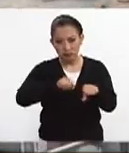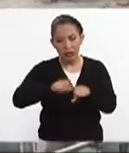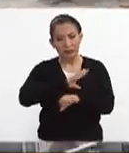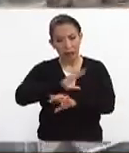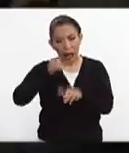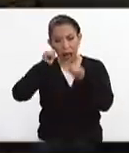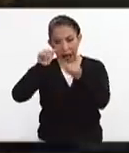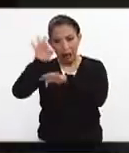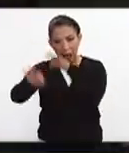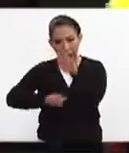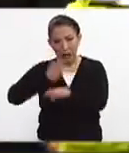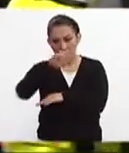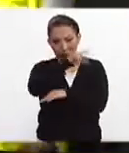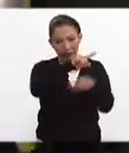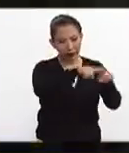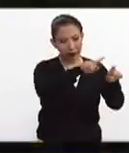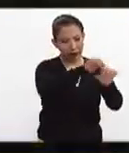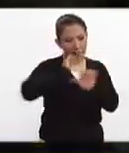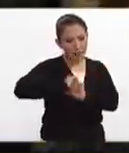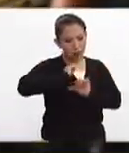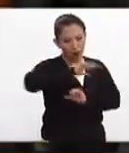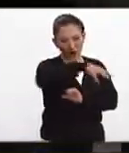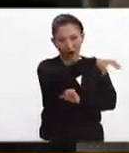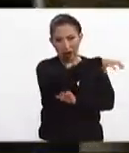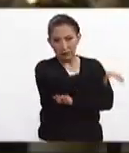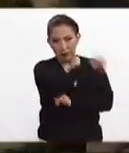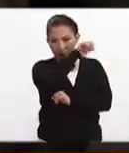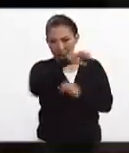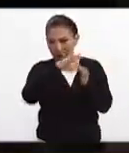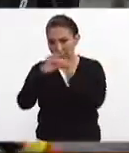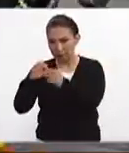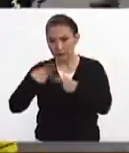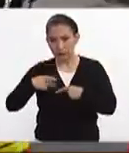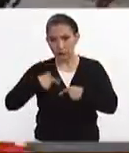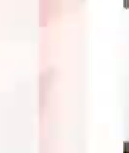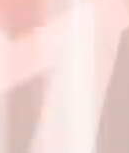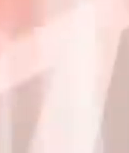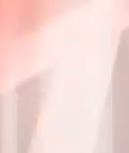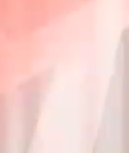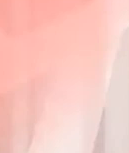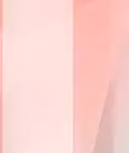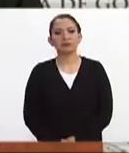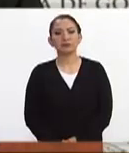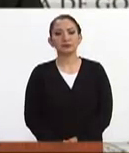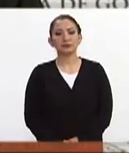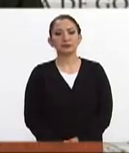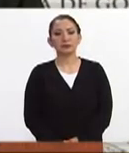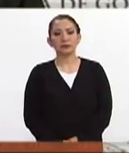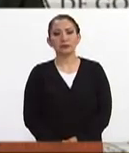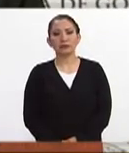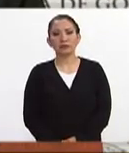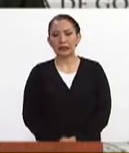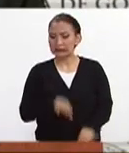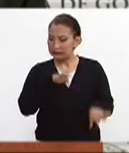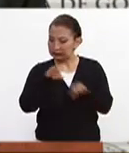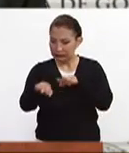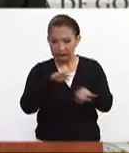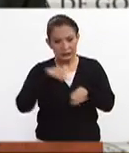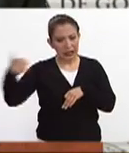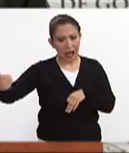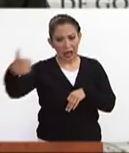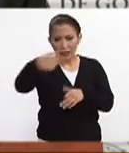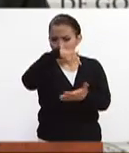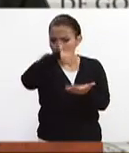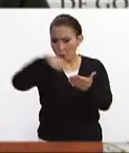están siendo atendidos por las distintas autoridades de la mano de la ciudadanía. Se está trabajando en cada